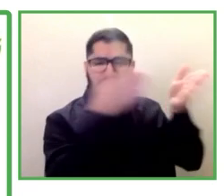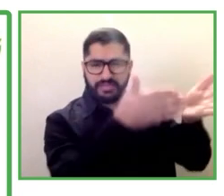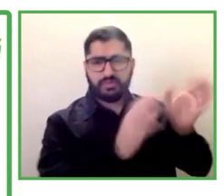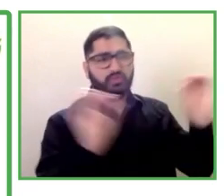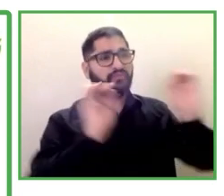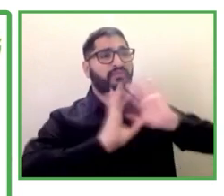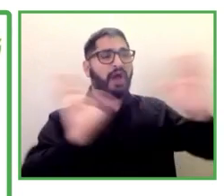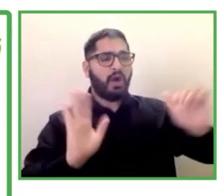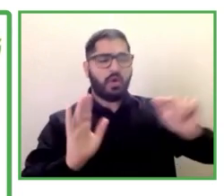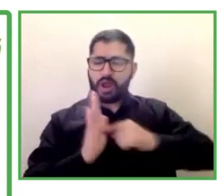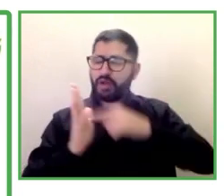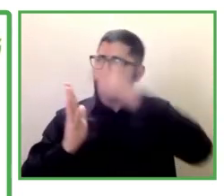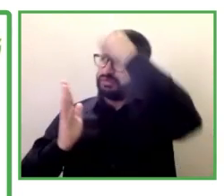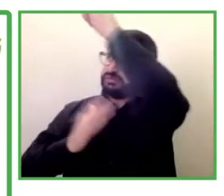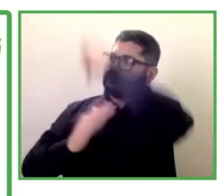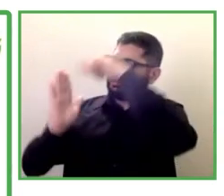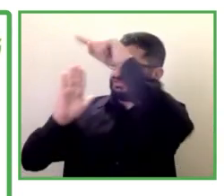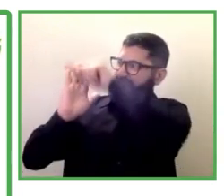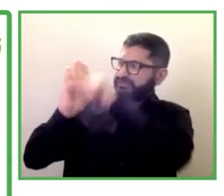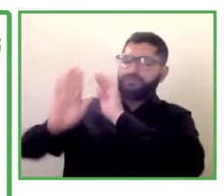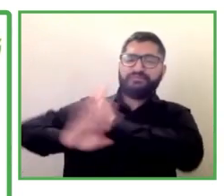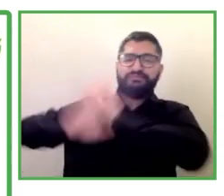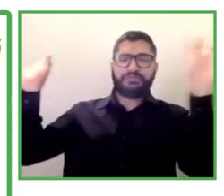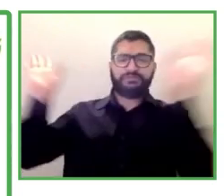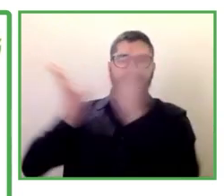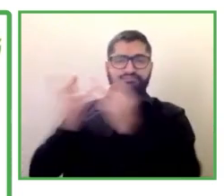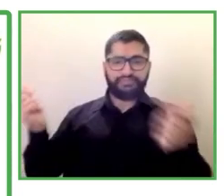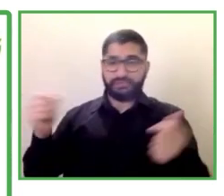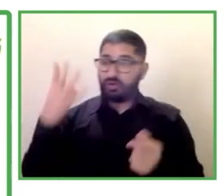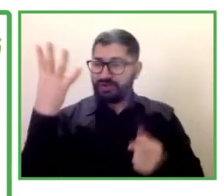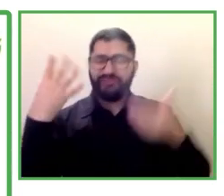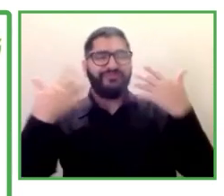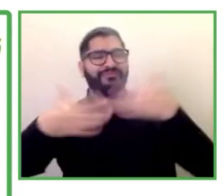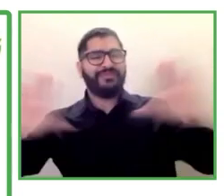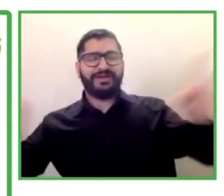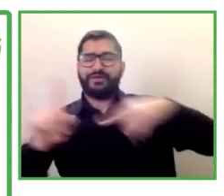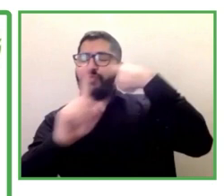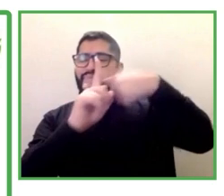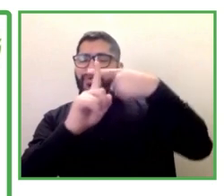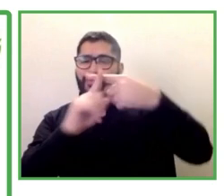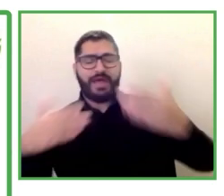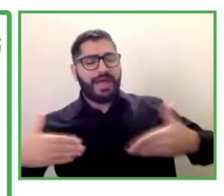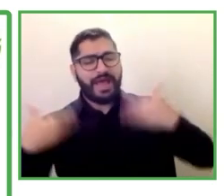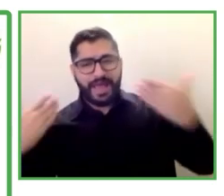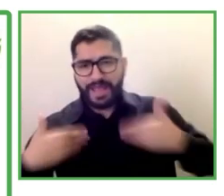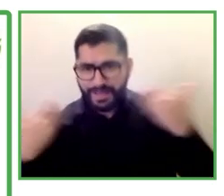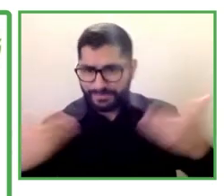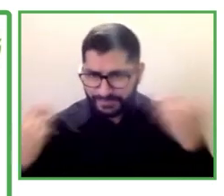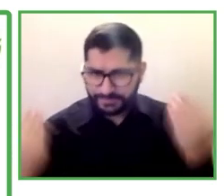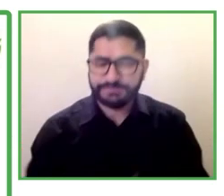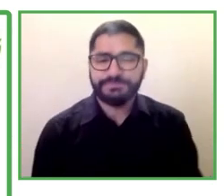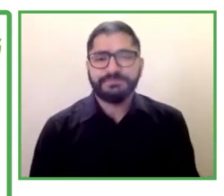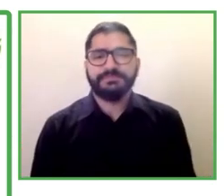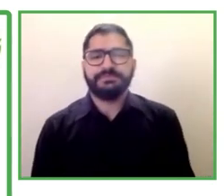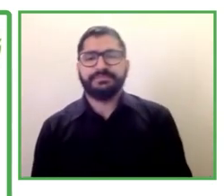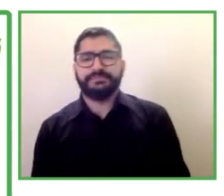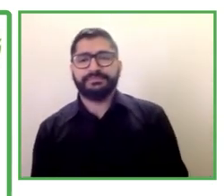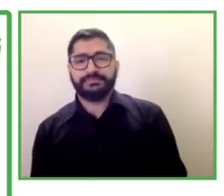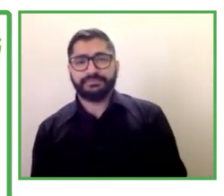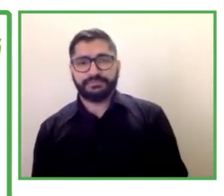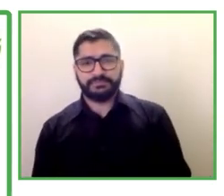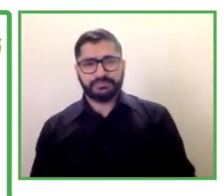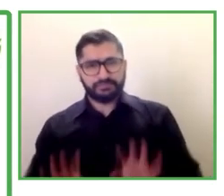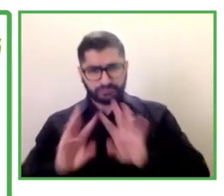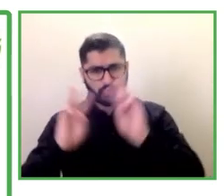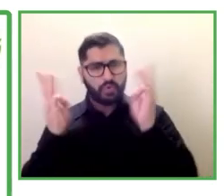pero creo que en relación con este colectivo del que estamos hablando es un dato muy significativo. El coste del